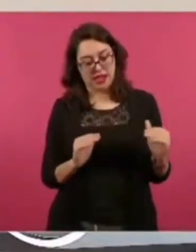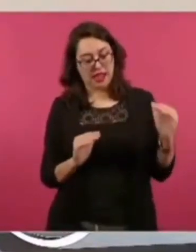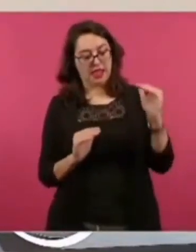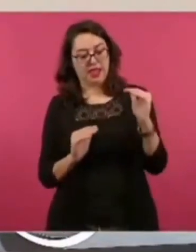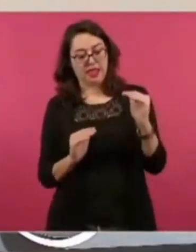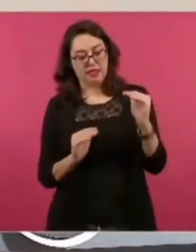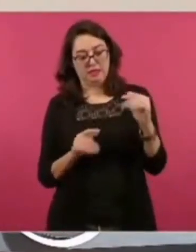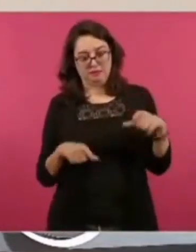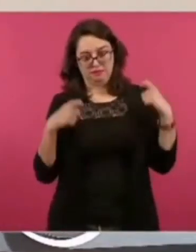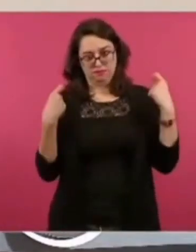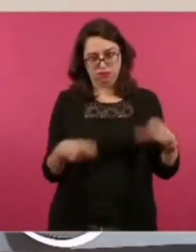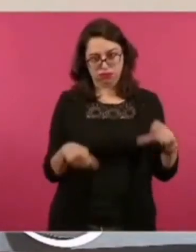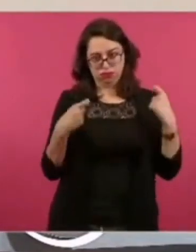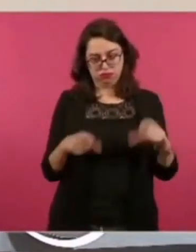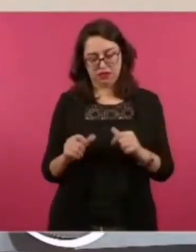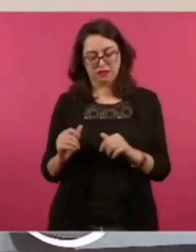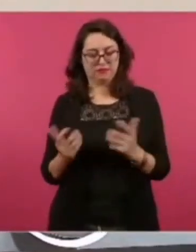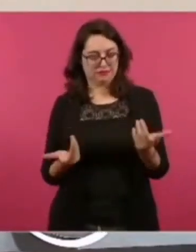potentados.